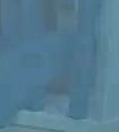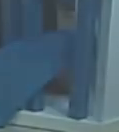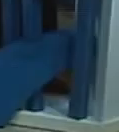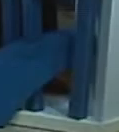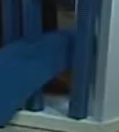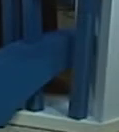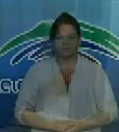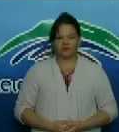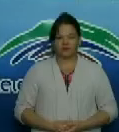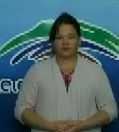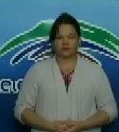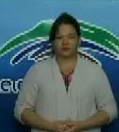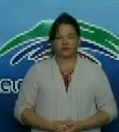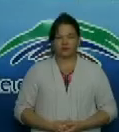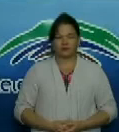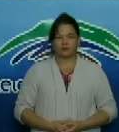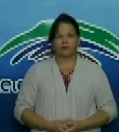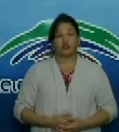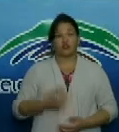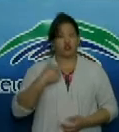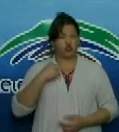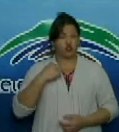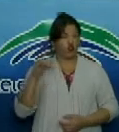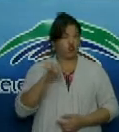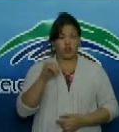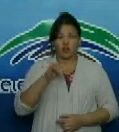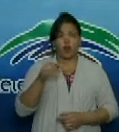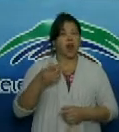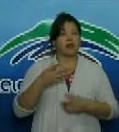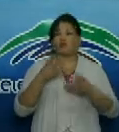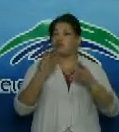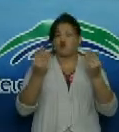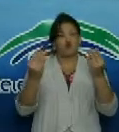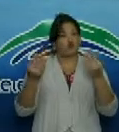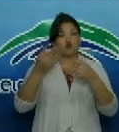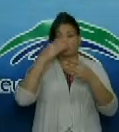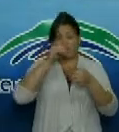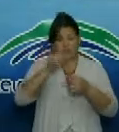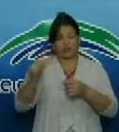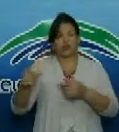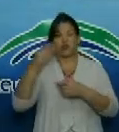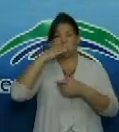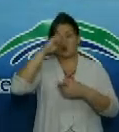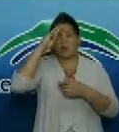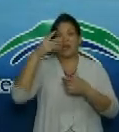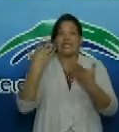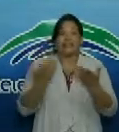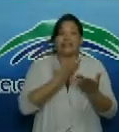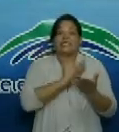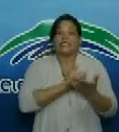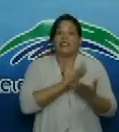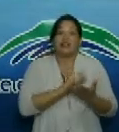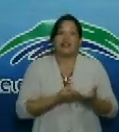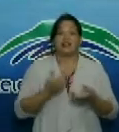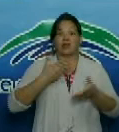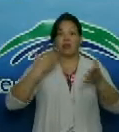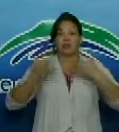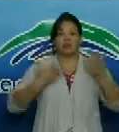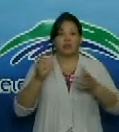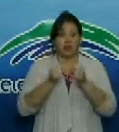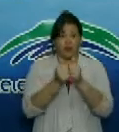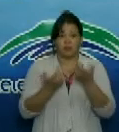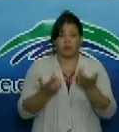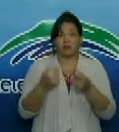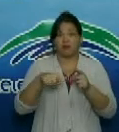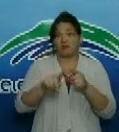yo me sumo a los miles de cubanos que echamos tanto de menos a la actividad deportiva que por